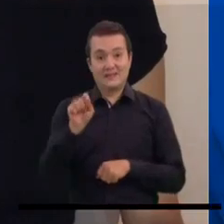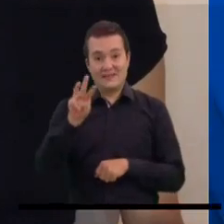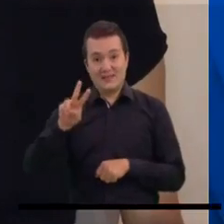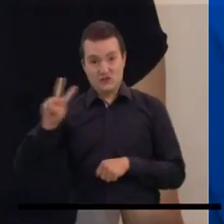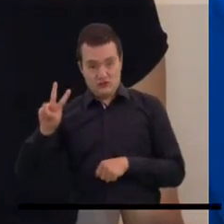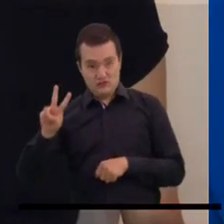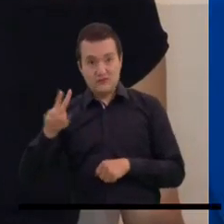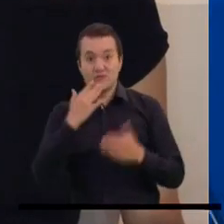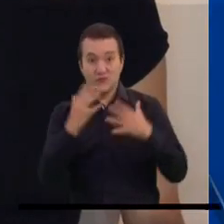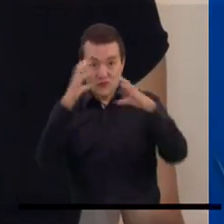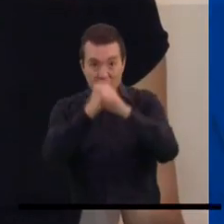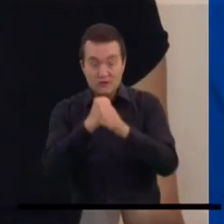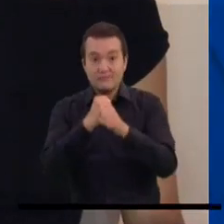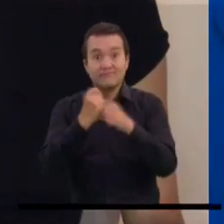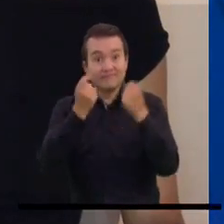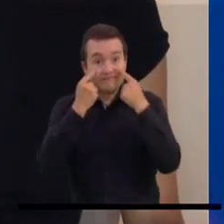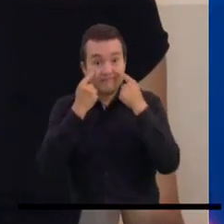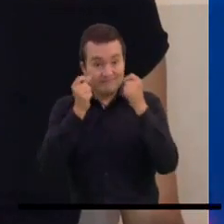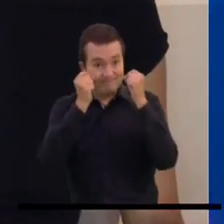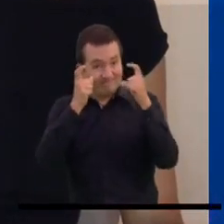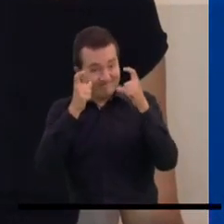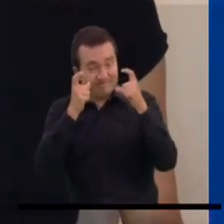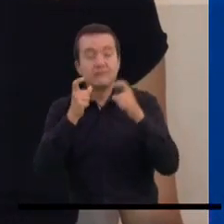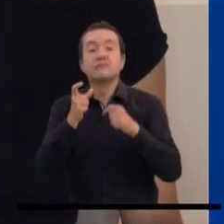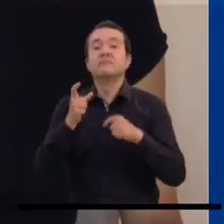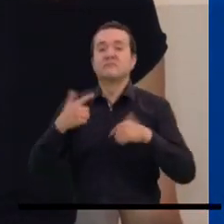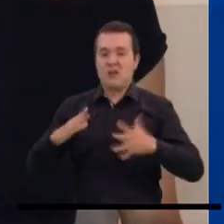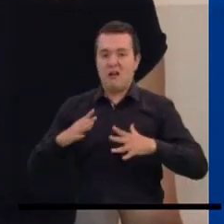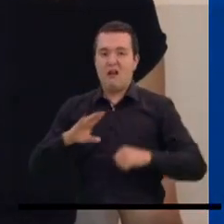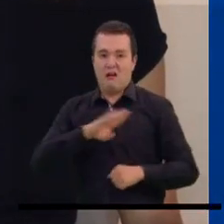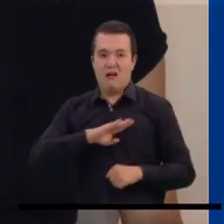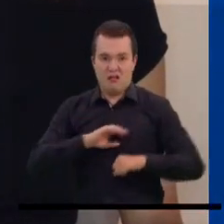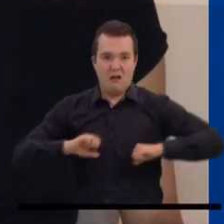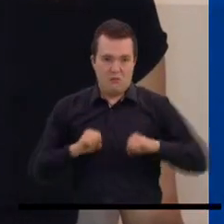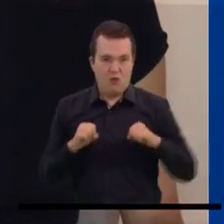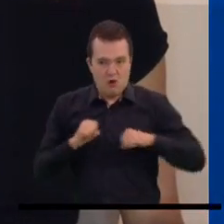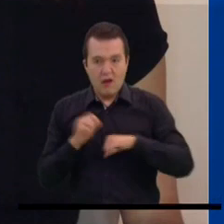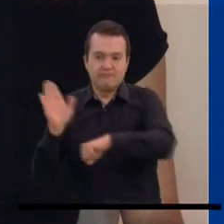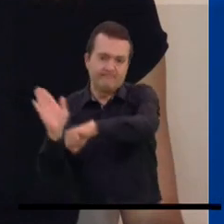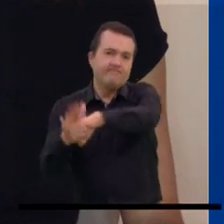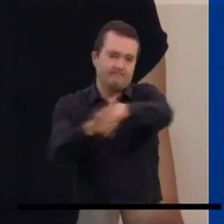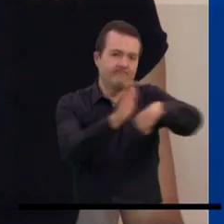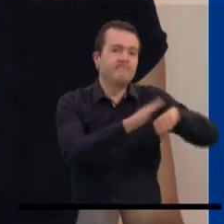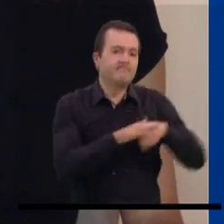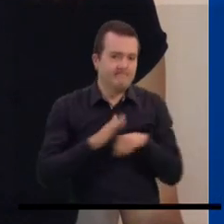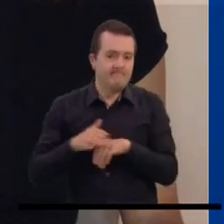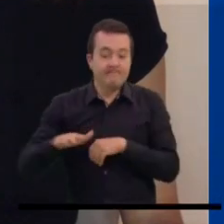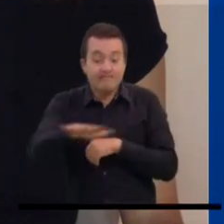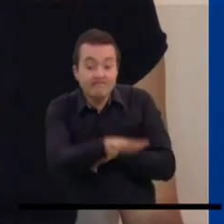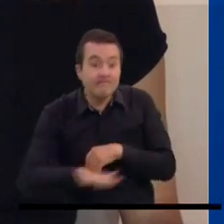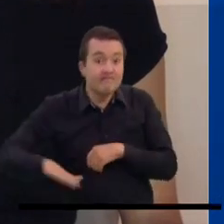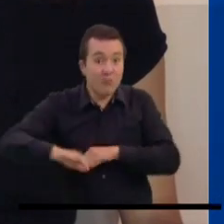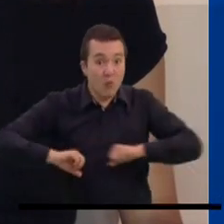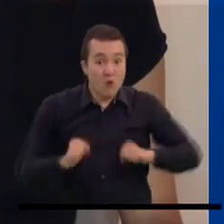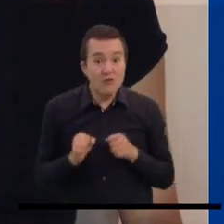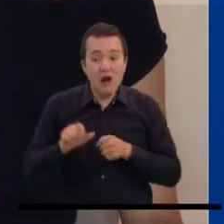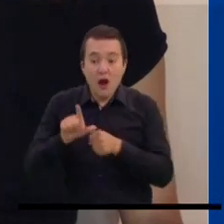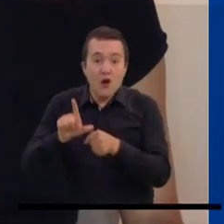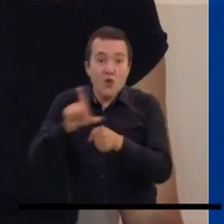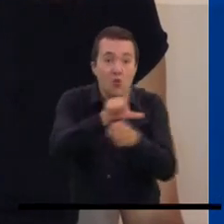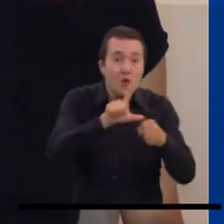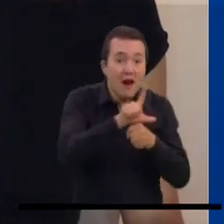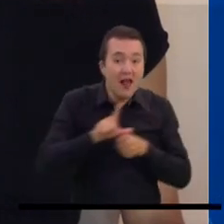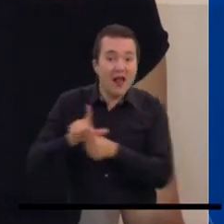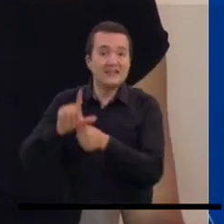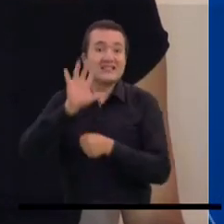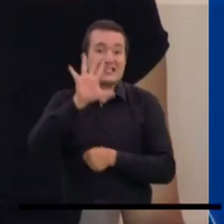Mucha atención porque la Alcaldía Mayor de Bogotá anunció que otras cinco localidades entran en alerta naranja por el avance del coronavirus. Se trata de algunos barrios de